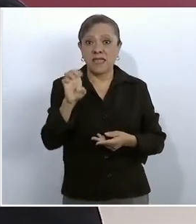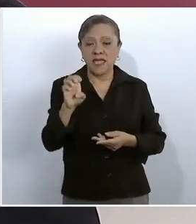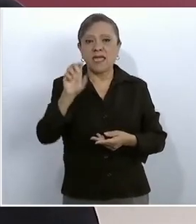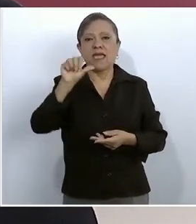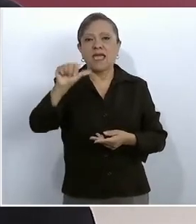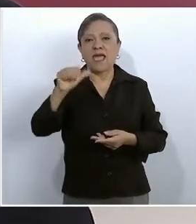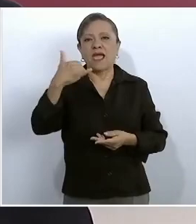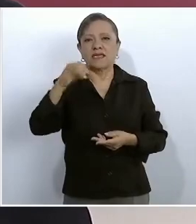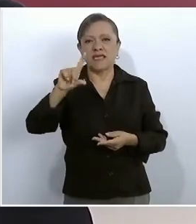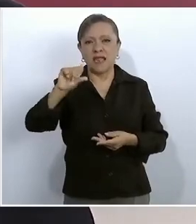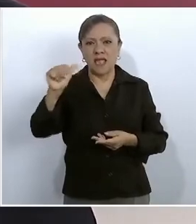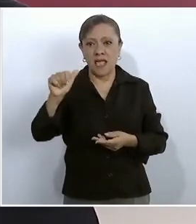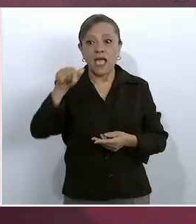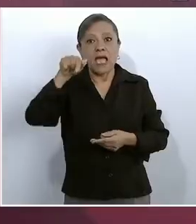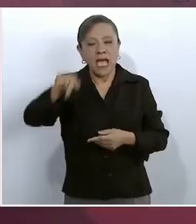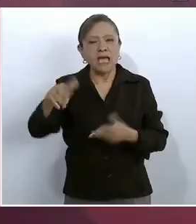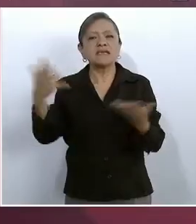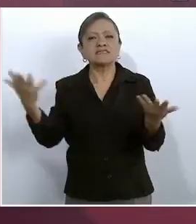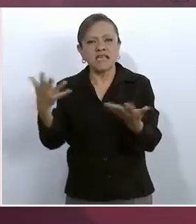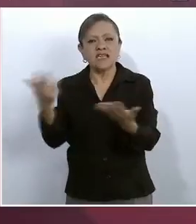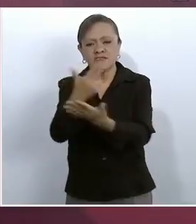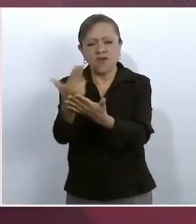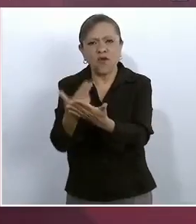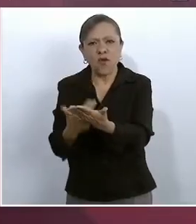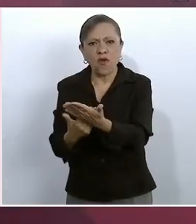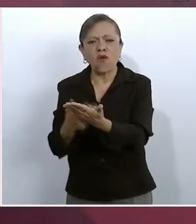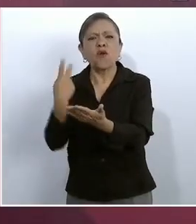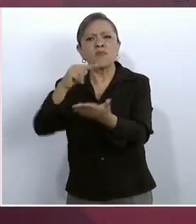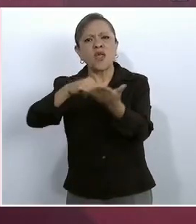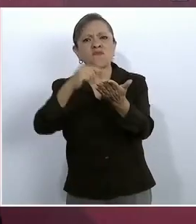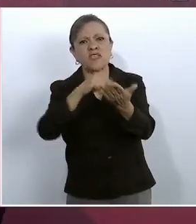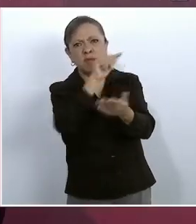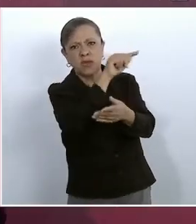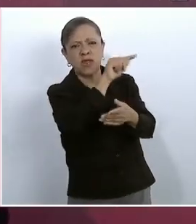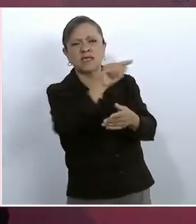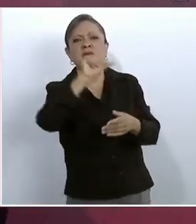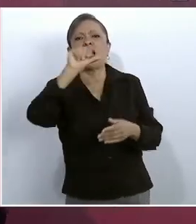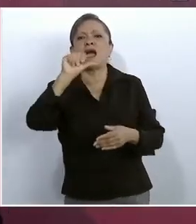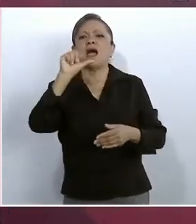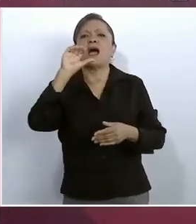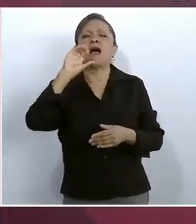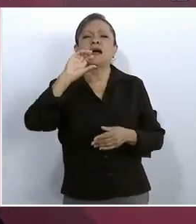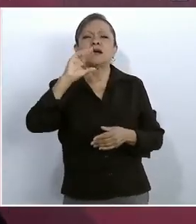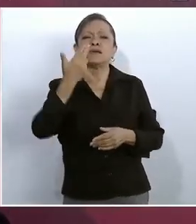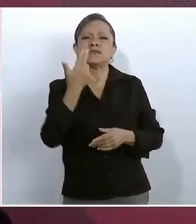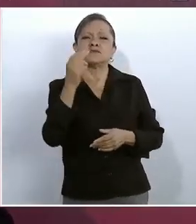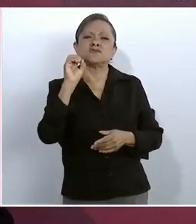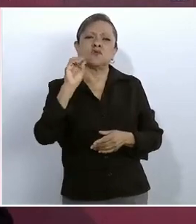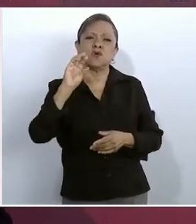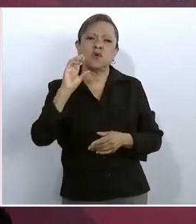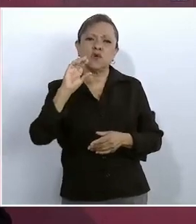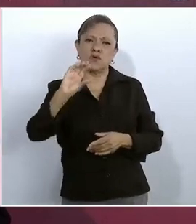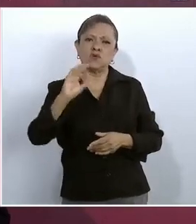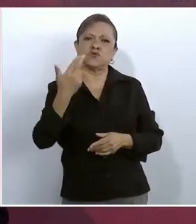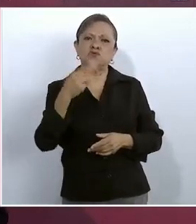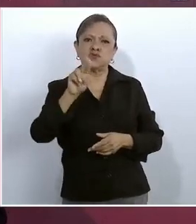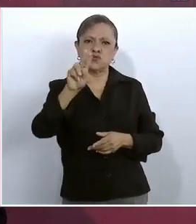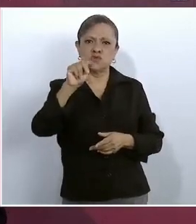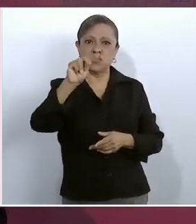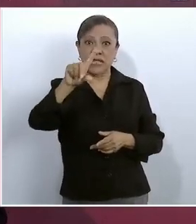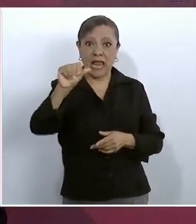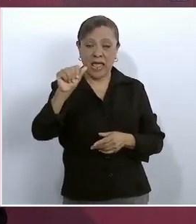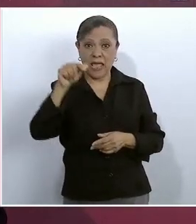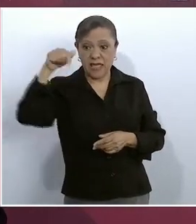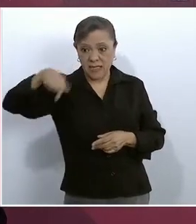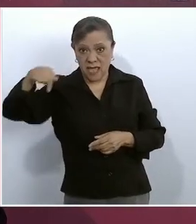se elaboró en Ayala, pero lo firmaron en Xochutla, porque en todo ese corredor, desde aquí hasta allá los